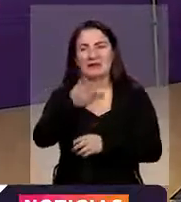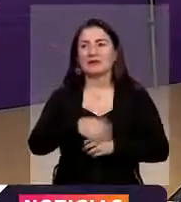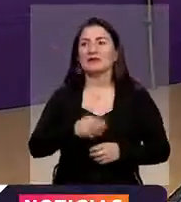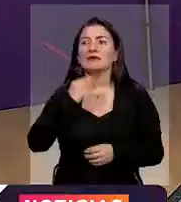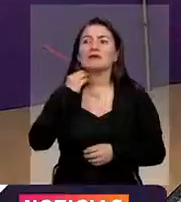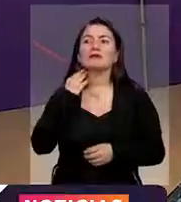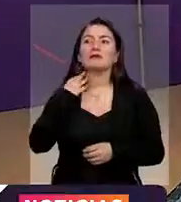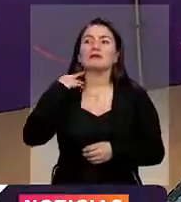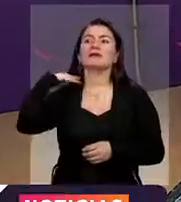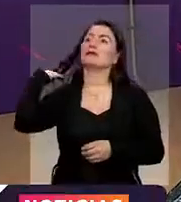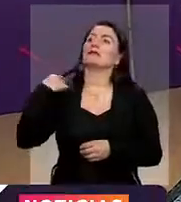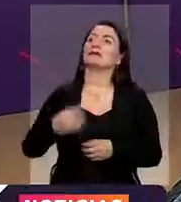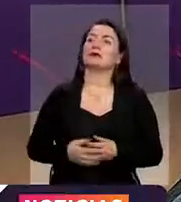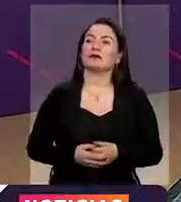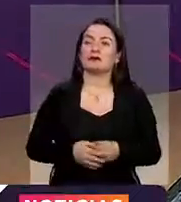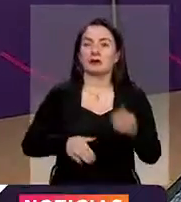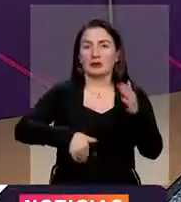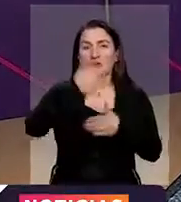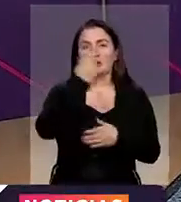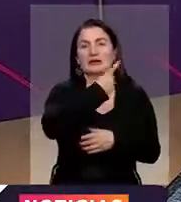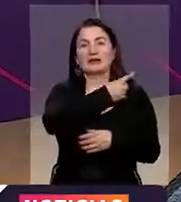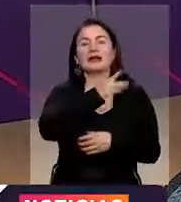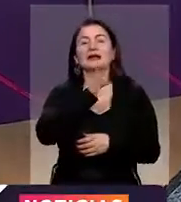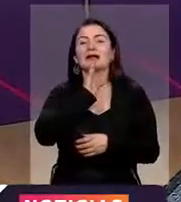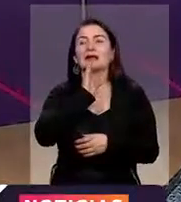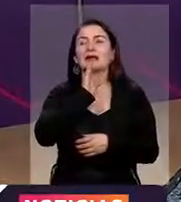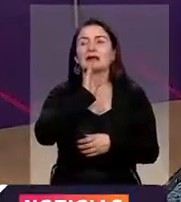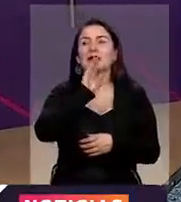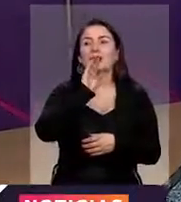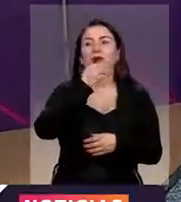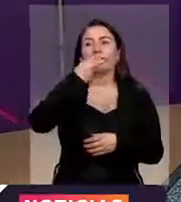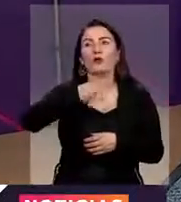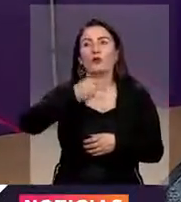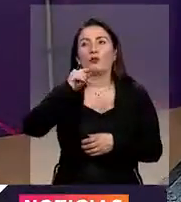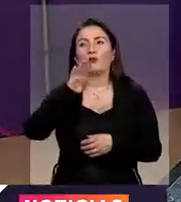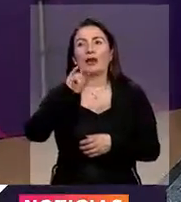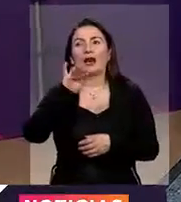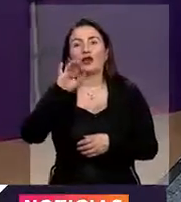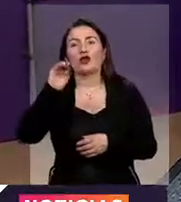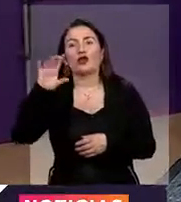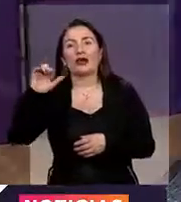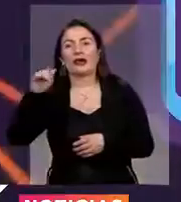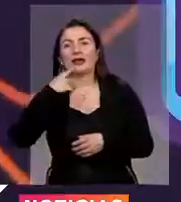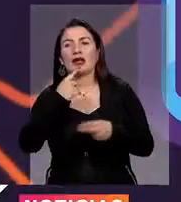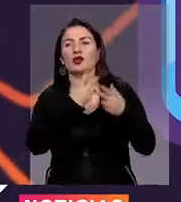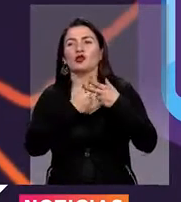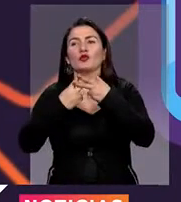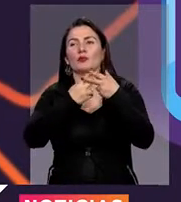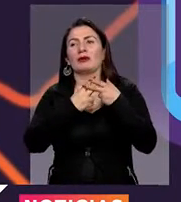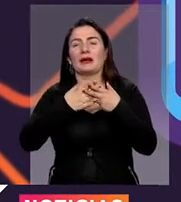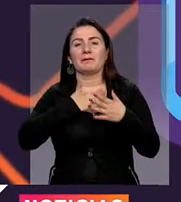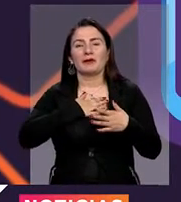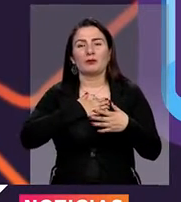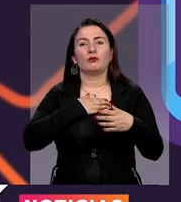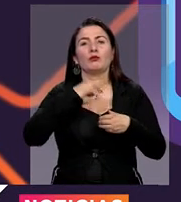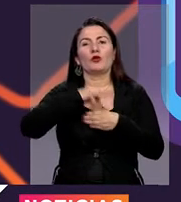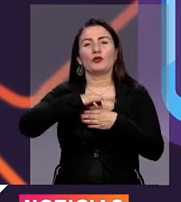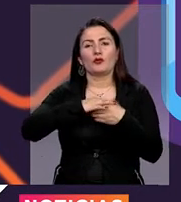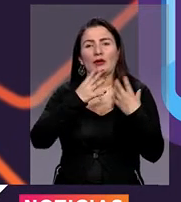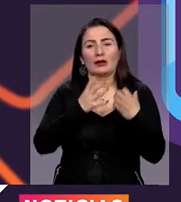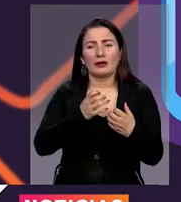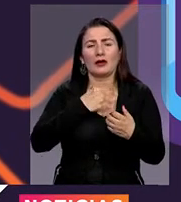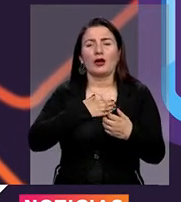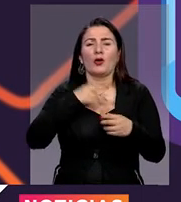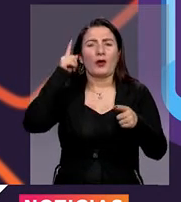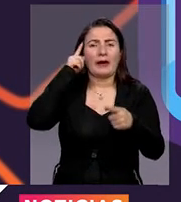Iniciamos con este primer tuit que nos envía Humberto de la Calle. Él se une al numeral Con Mi Voto Quiero, dice que logremos la